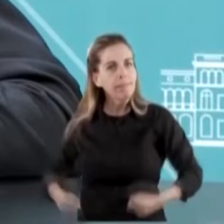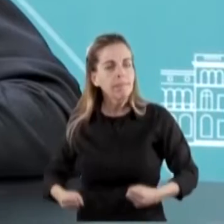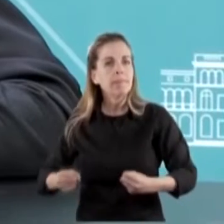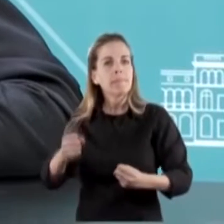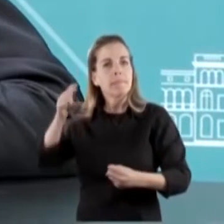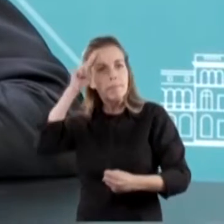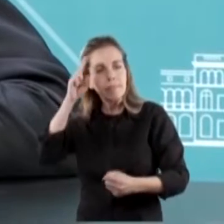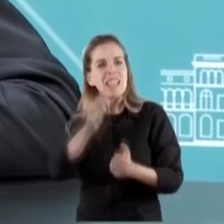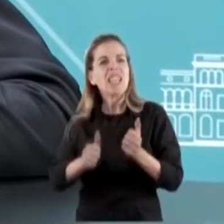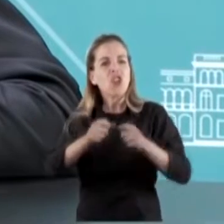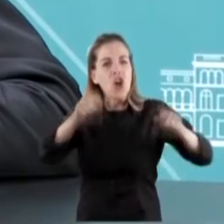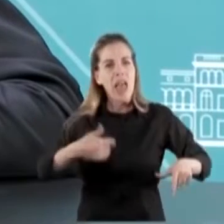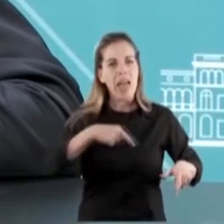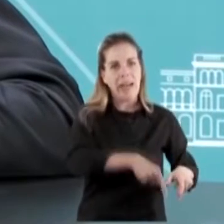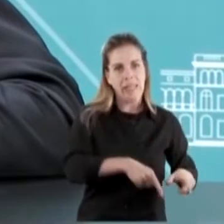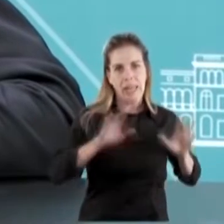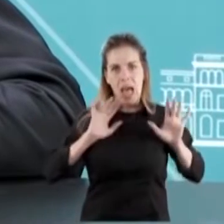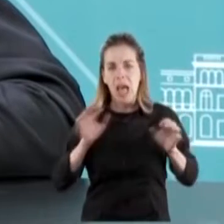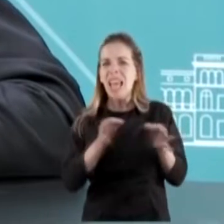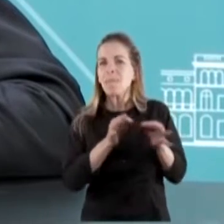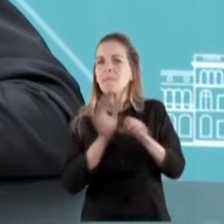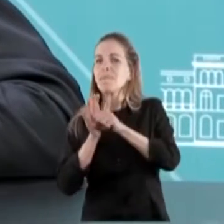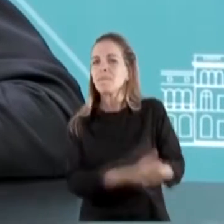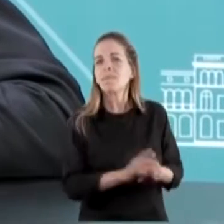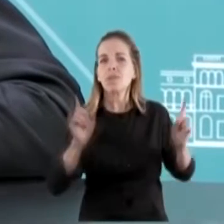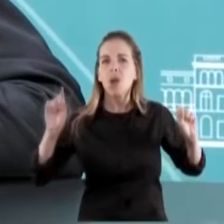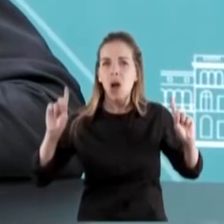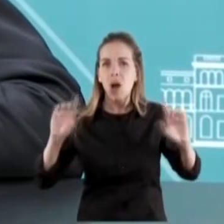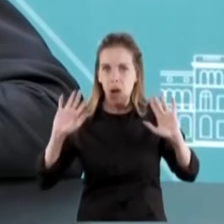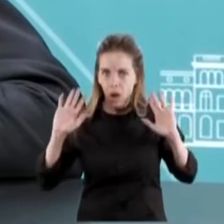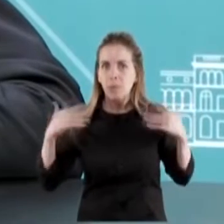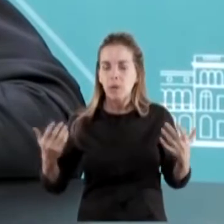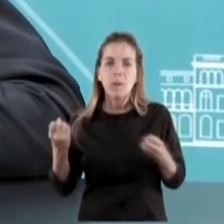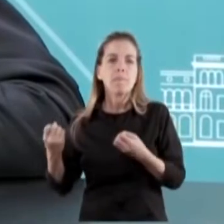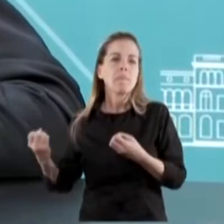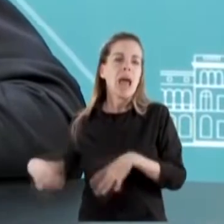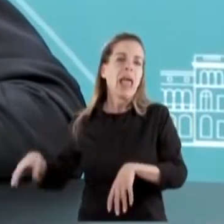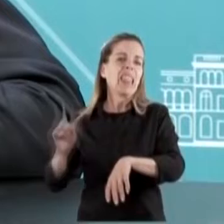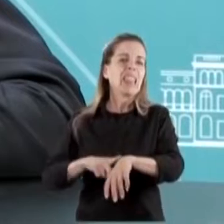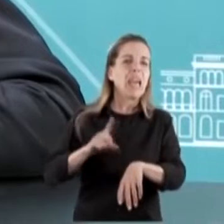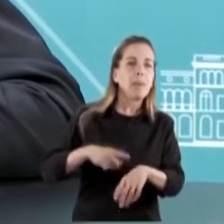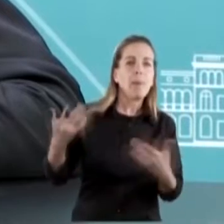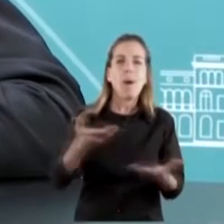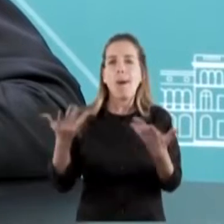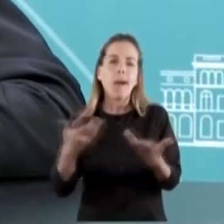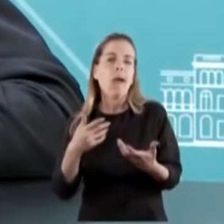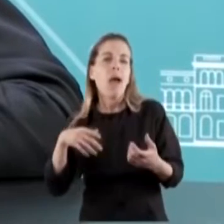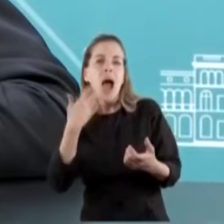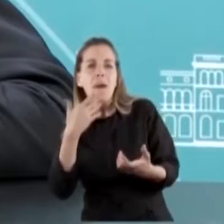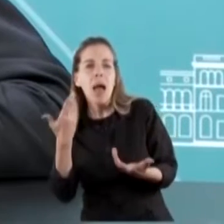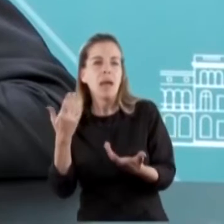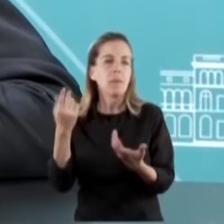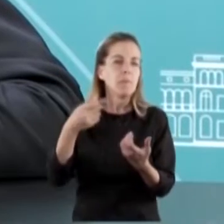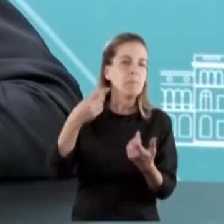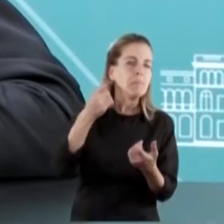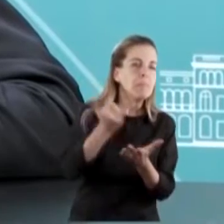y mucho menos banaliza la causa Malvinas. Y mucho menos pierde el tiempo mostrando goles de tiro libre o mostrando